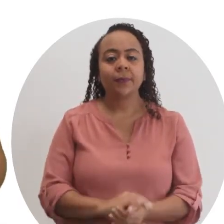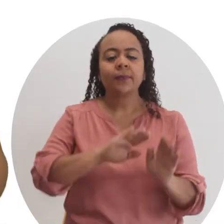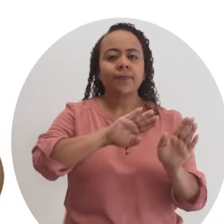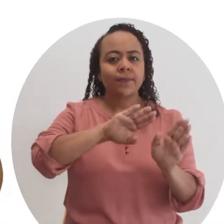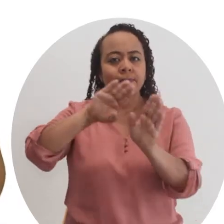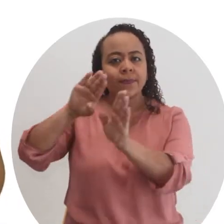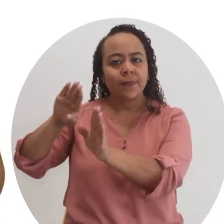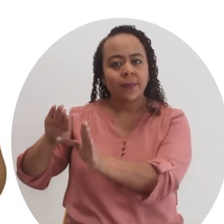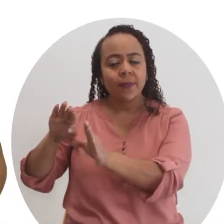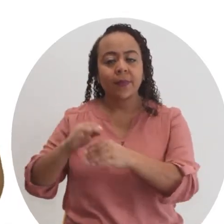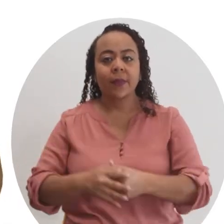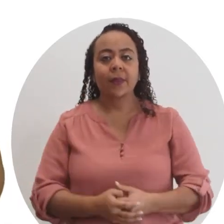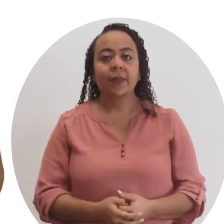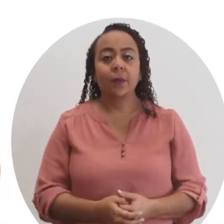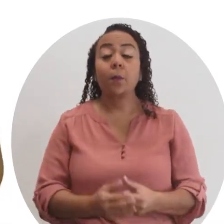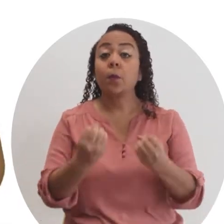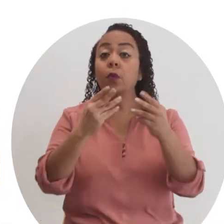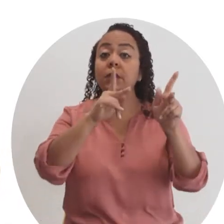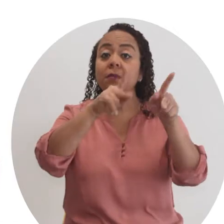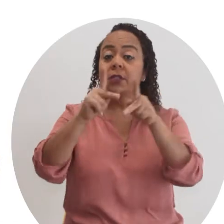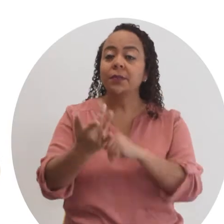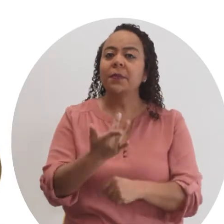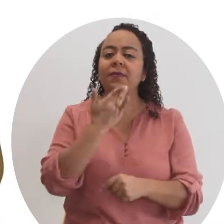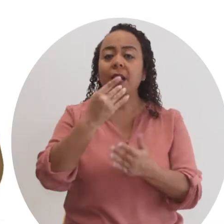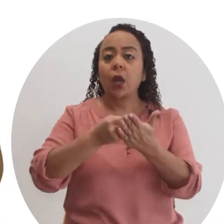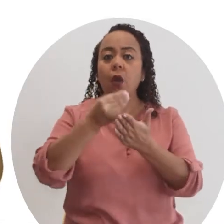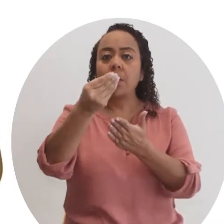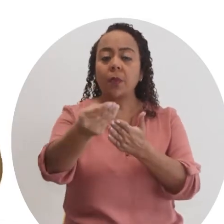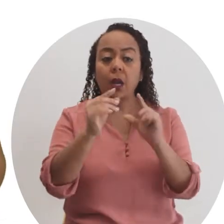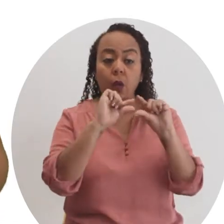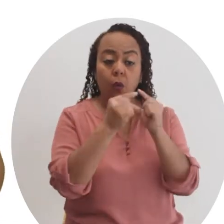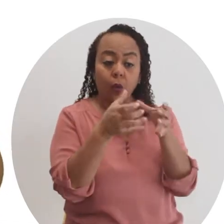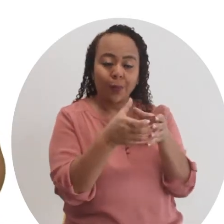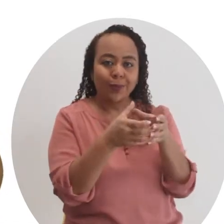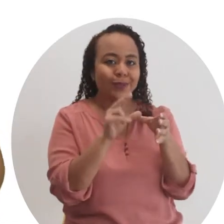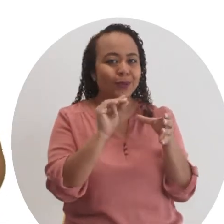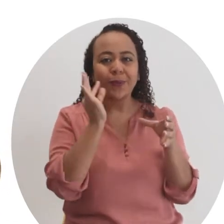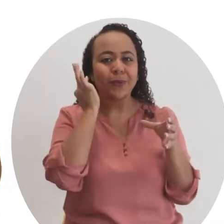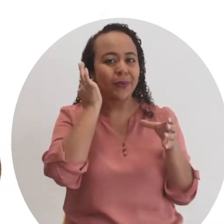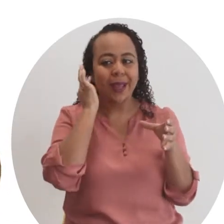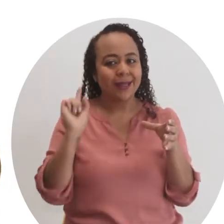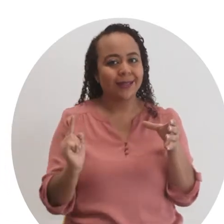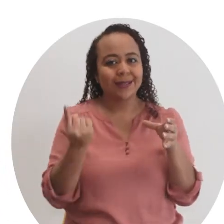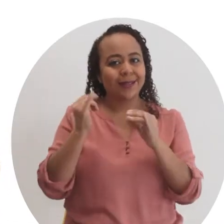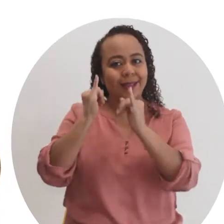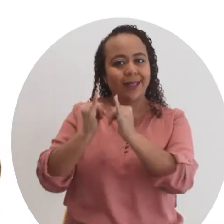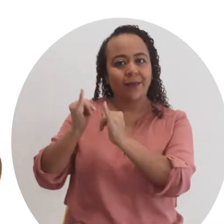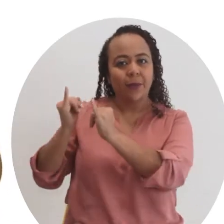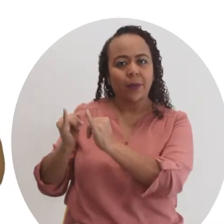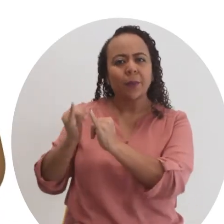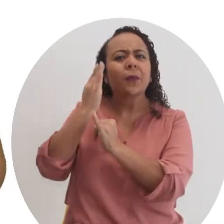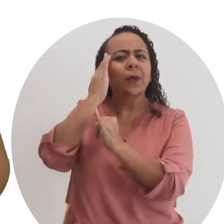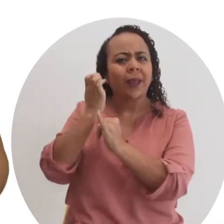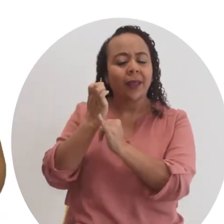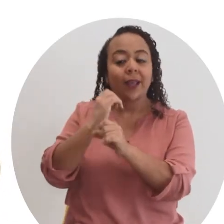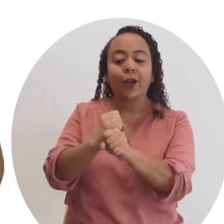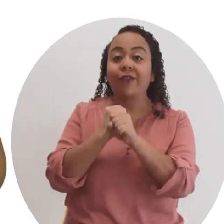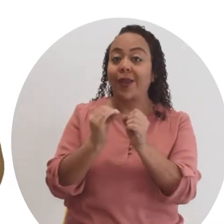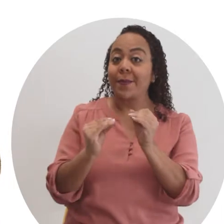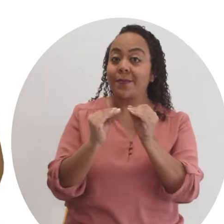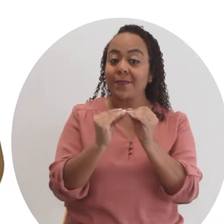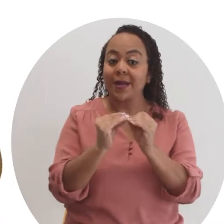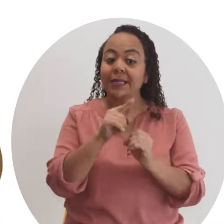Por otro lado, de hecho, muchas personas prefieren comprar a grupos y no a mujeres en individual porque